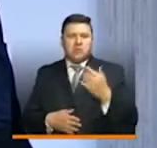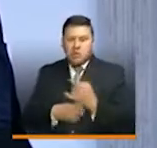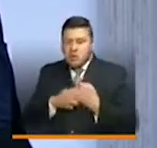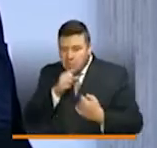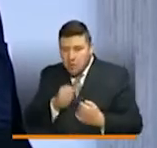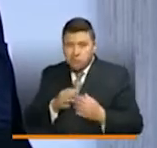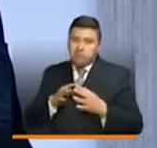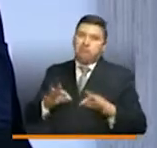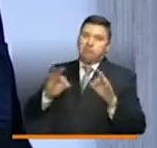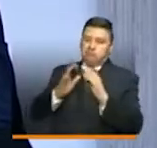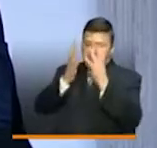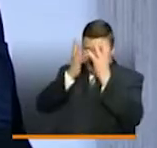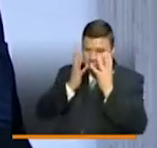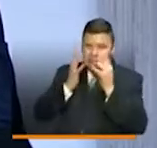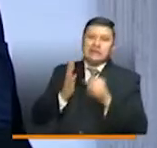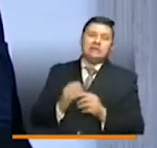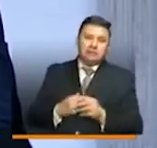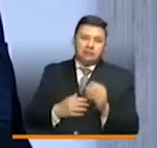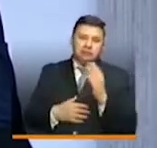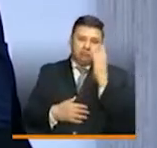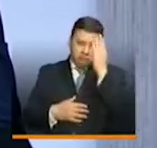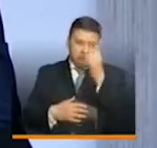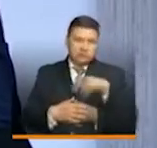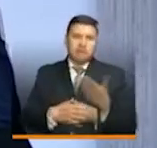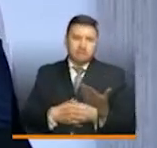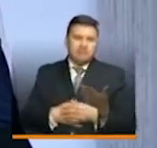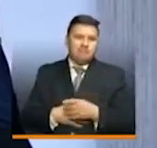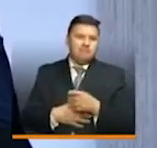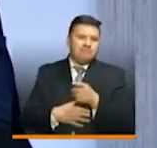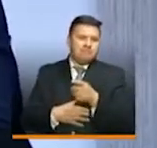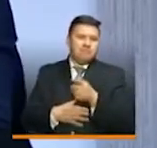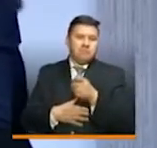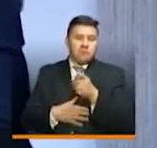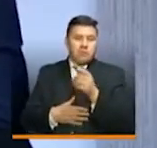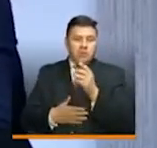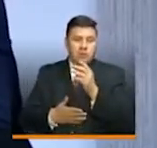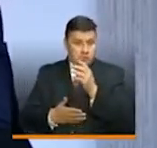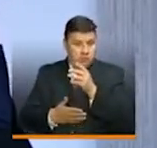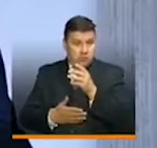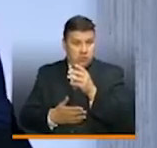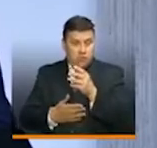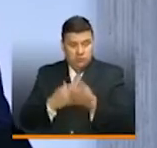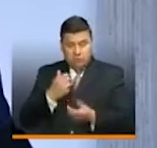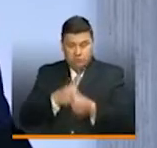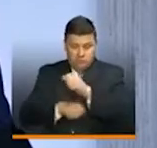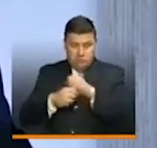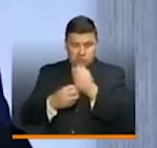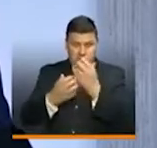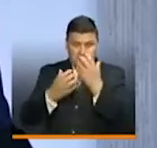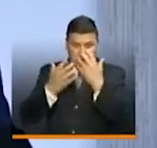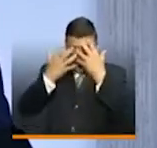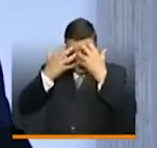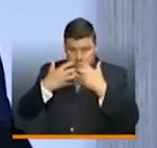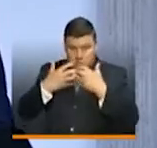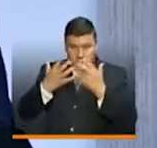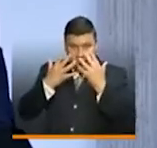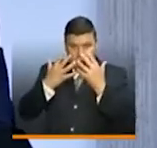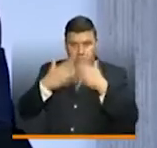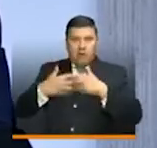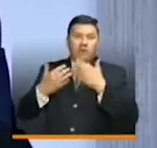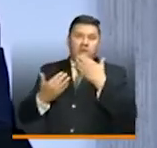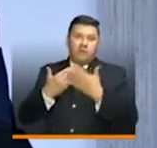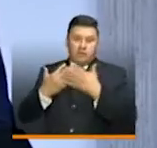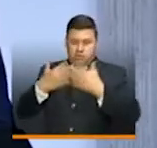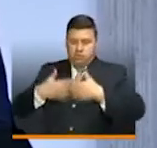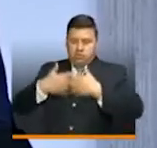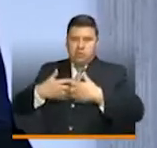es bien importante saber que el diseño, desde el punto de vista de producción industrial, también va a servir